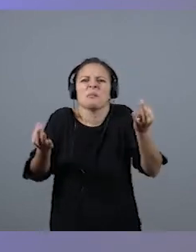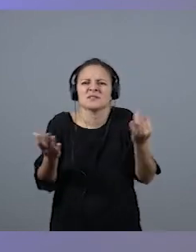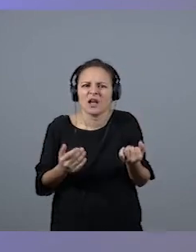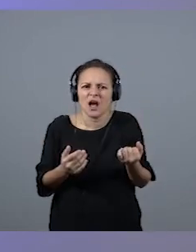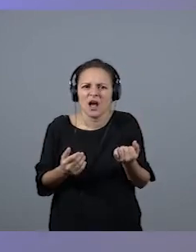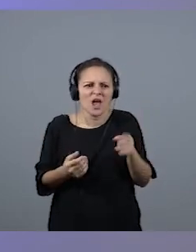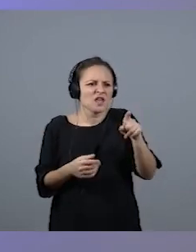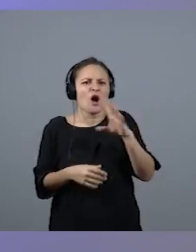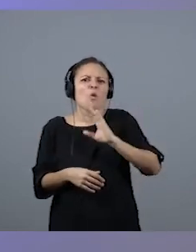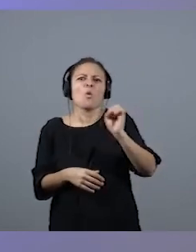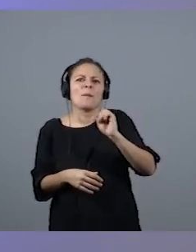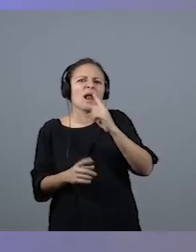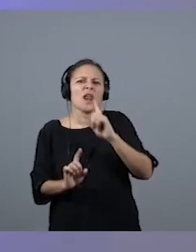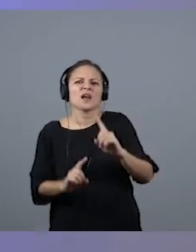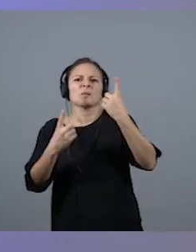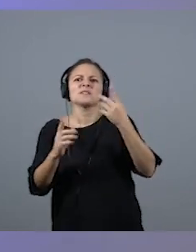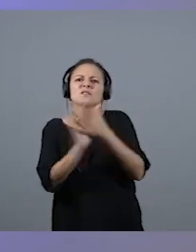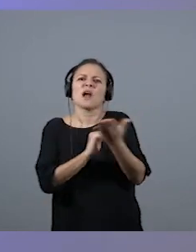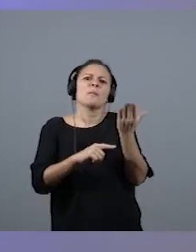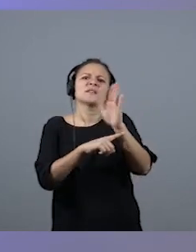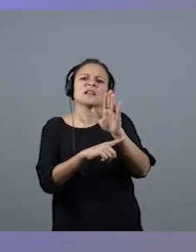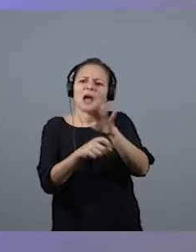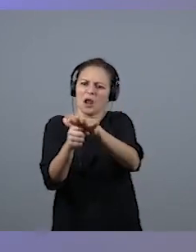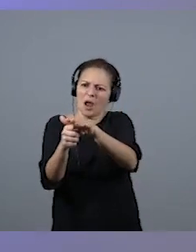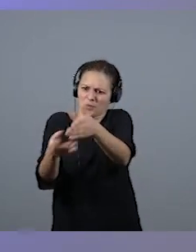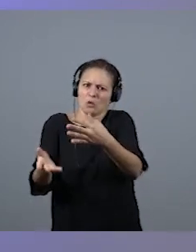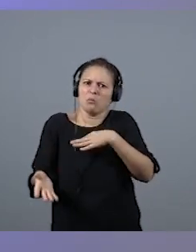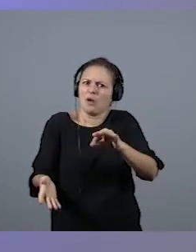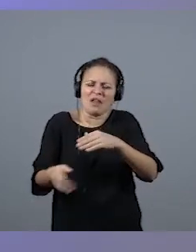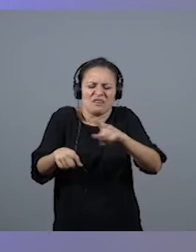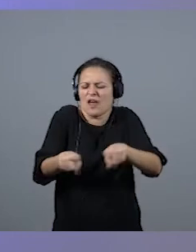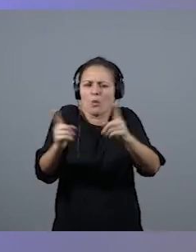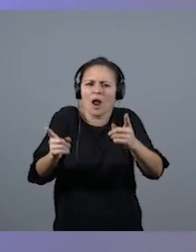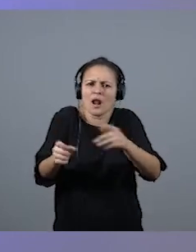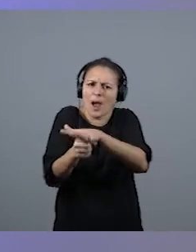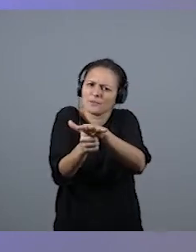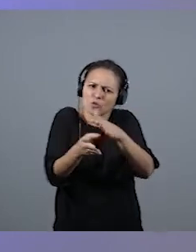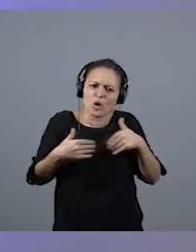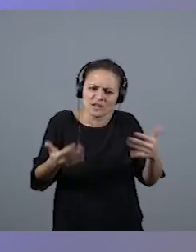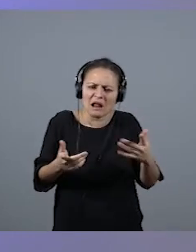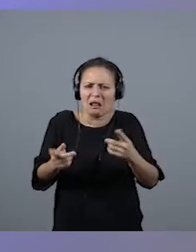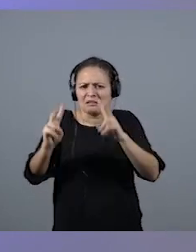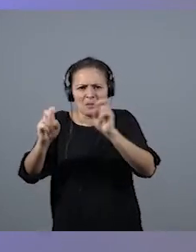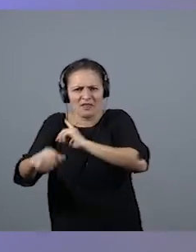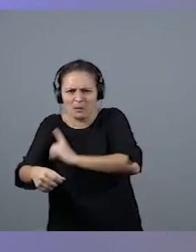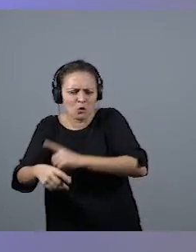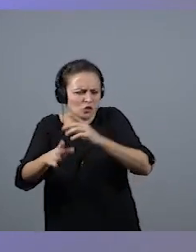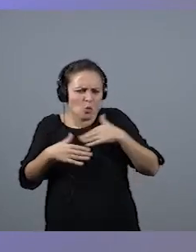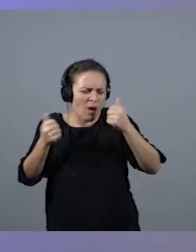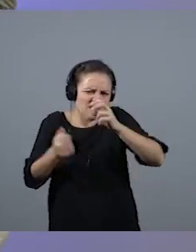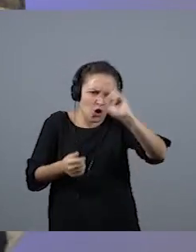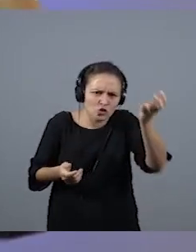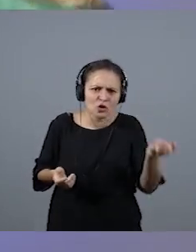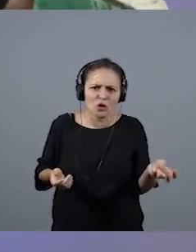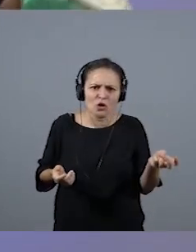más guapa del lugar no puede presentar esta parcela, sea la parcela que sea, no solo deportes, cualquier otra, ¿no? Lo